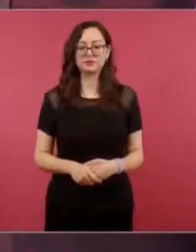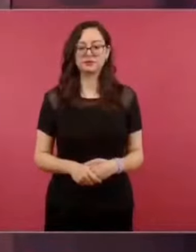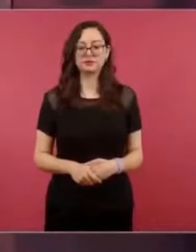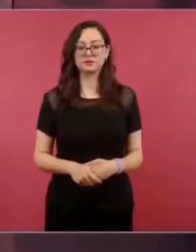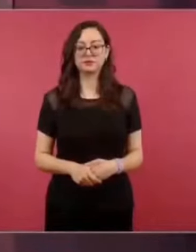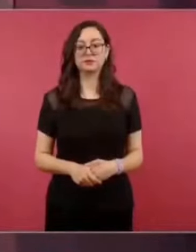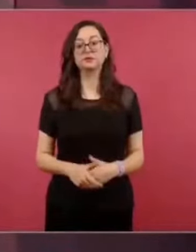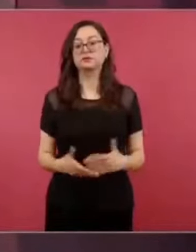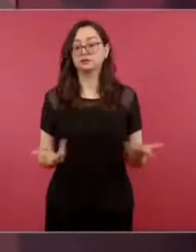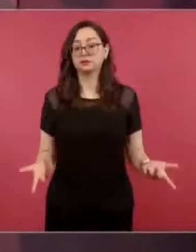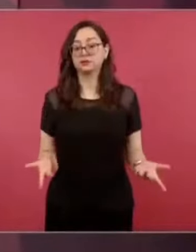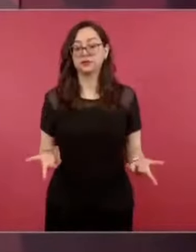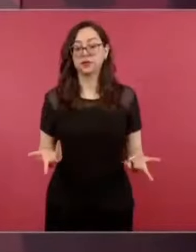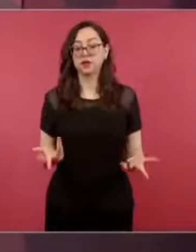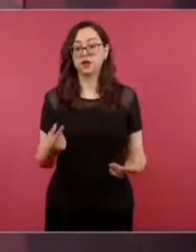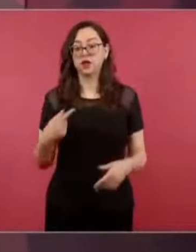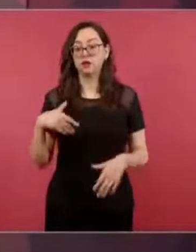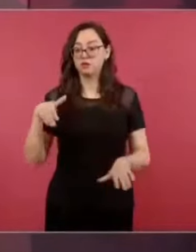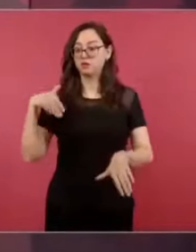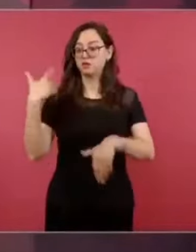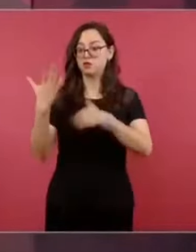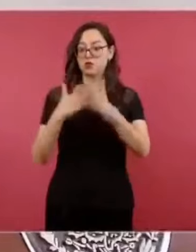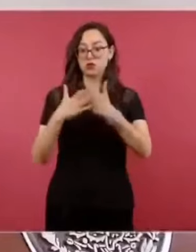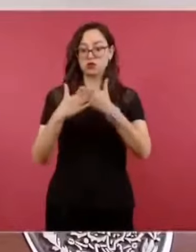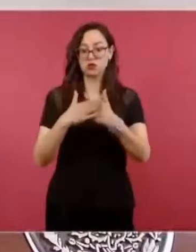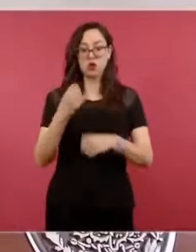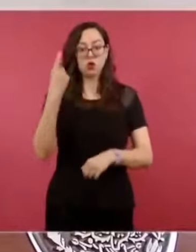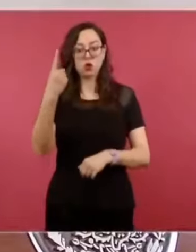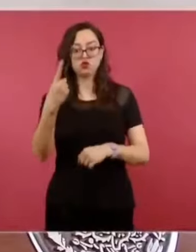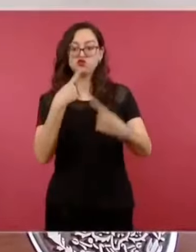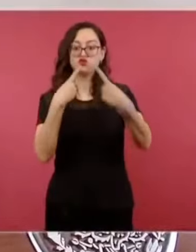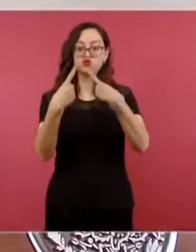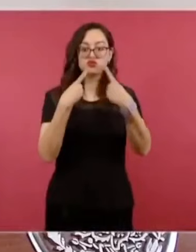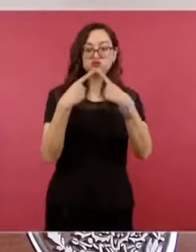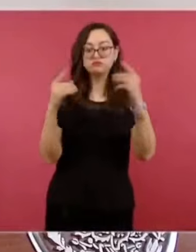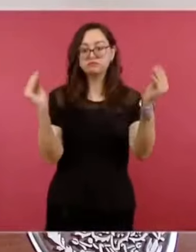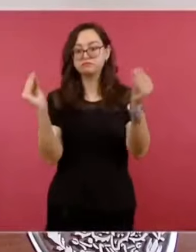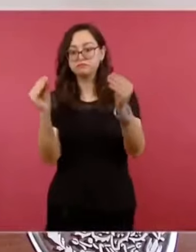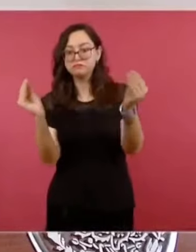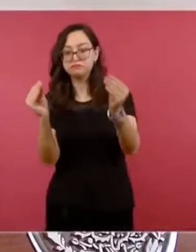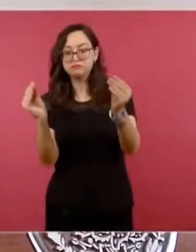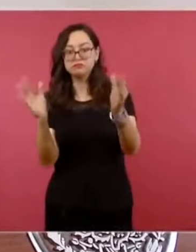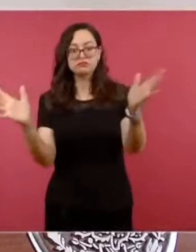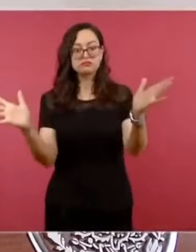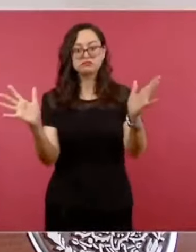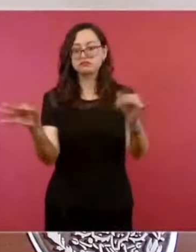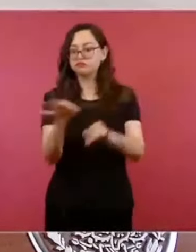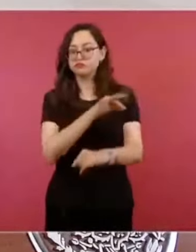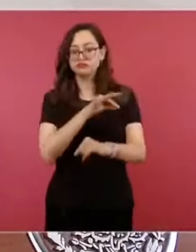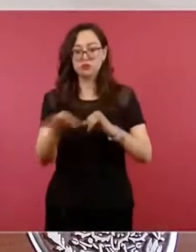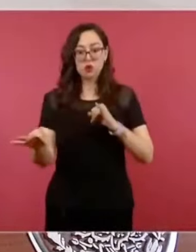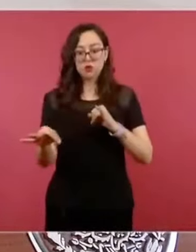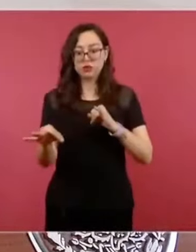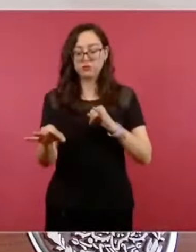ya falta nada más un debate. Estamos a un mes